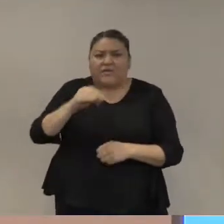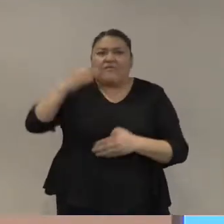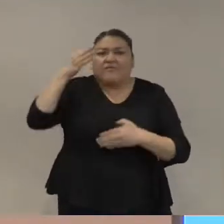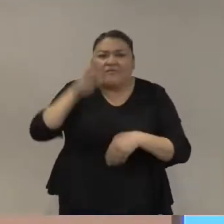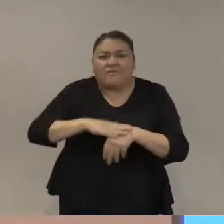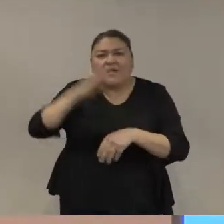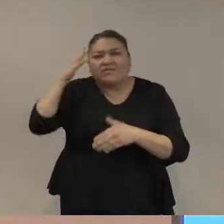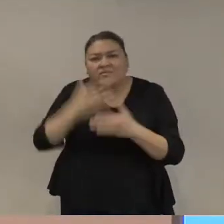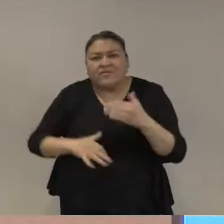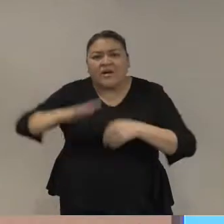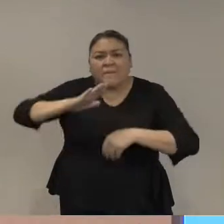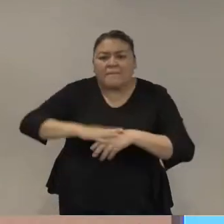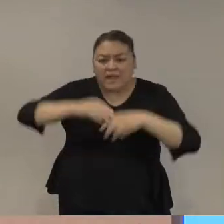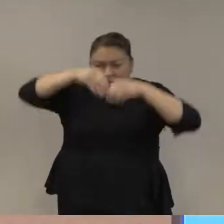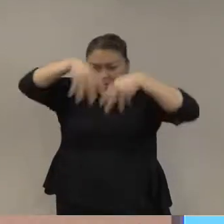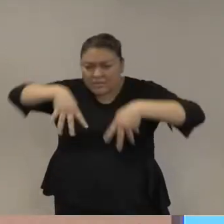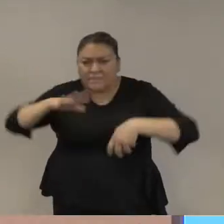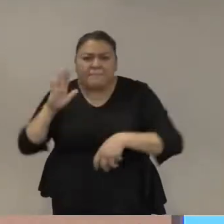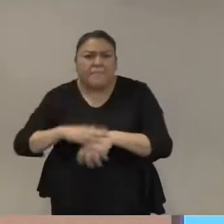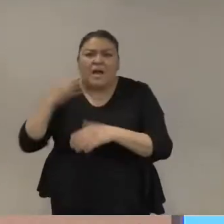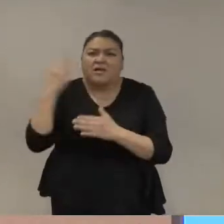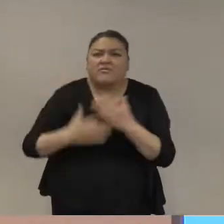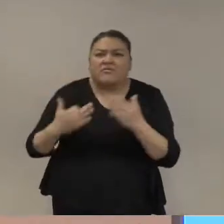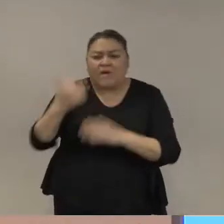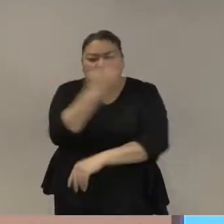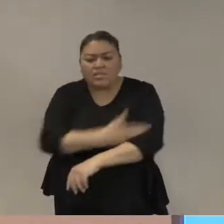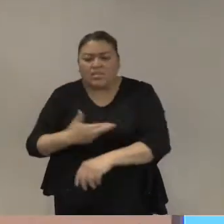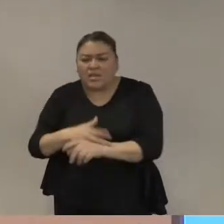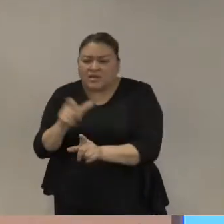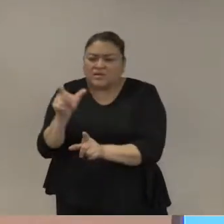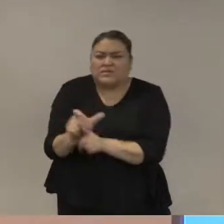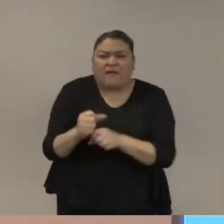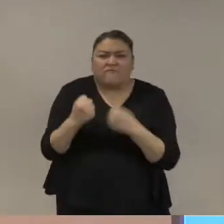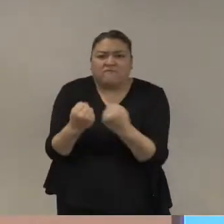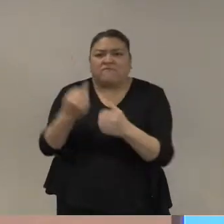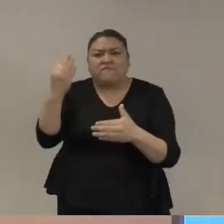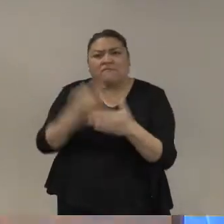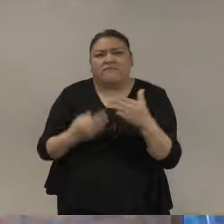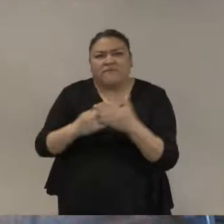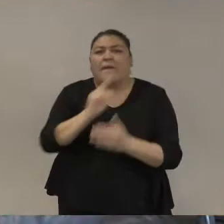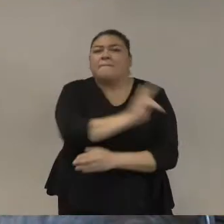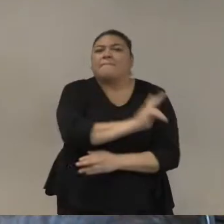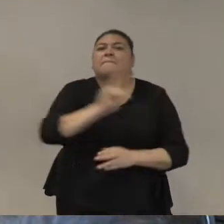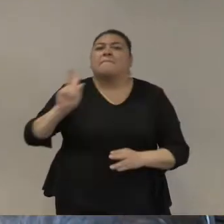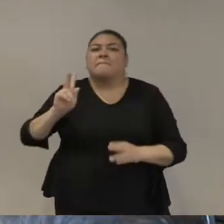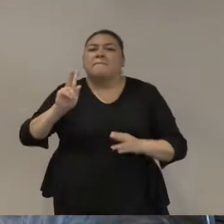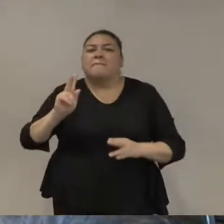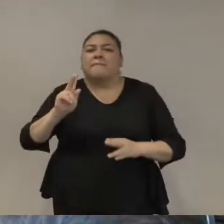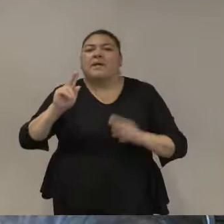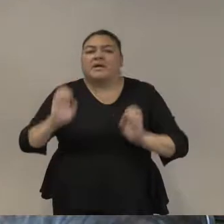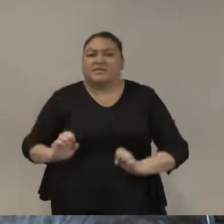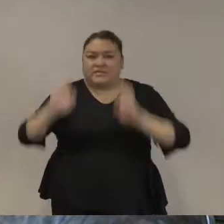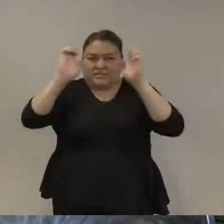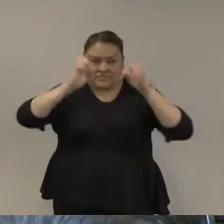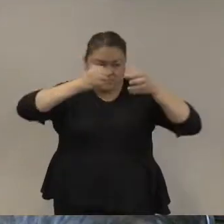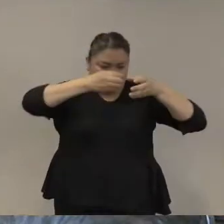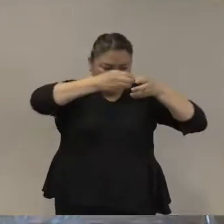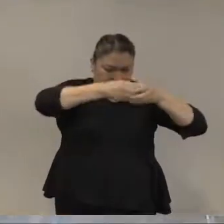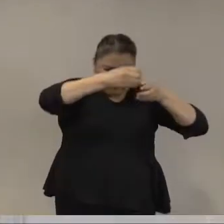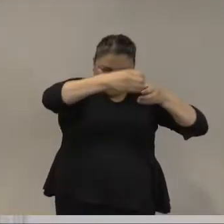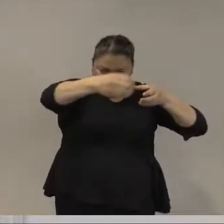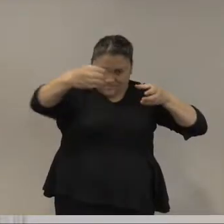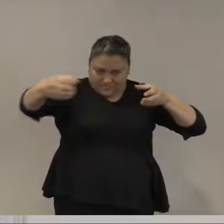seguridad que se necesita fortalecer es un edificio con muchos pilares así no no se hace mi